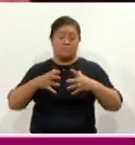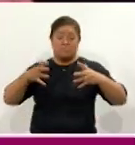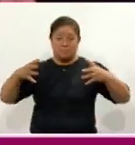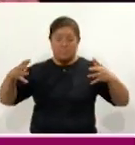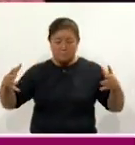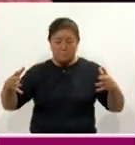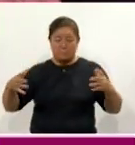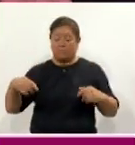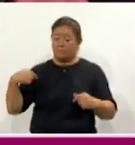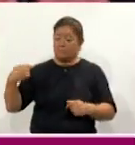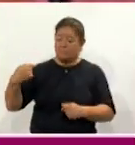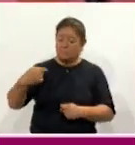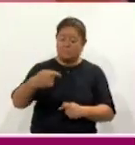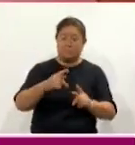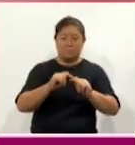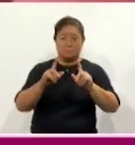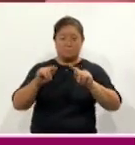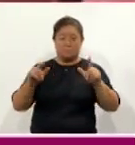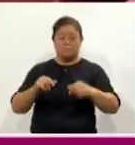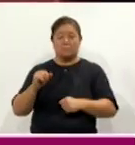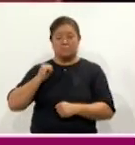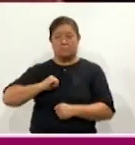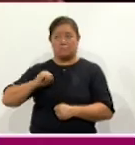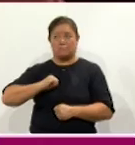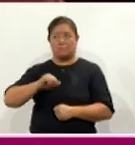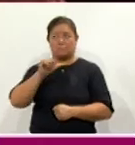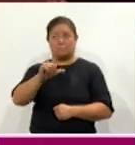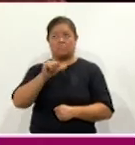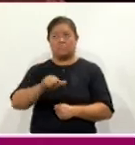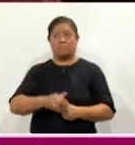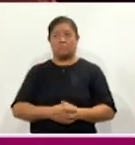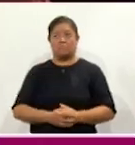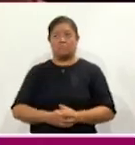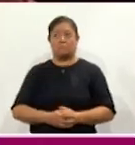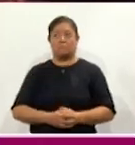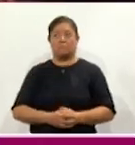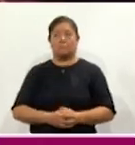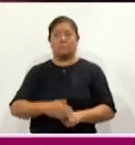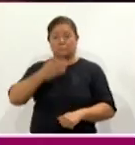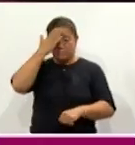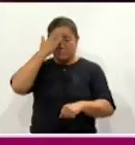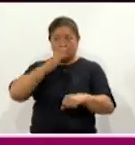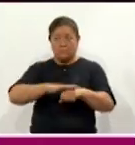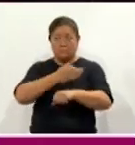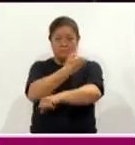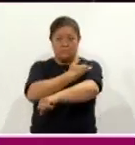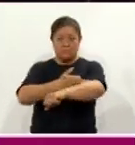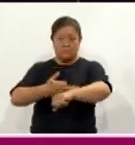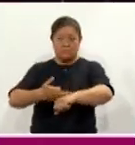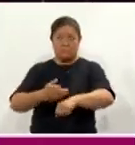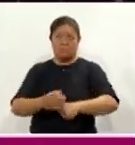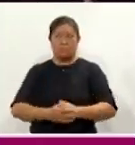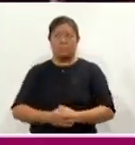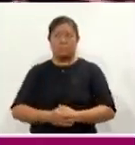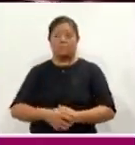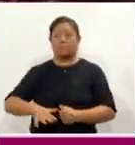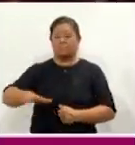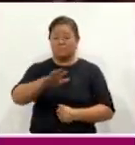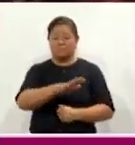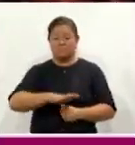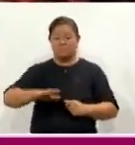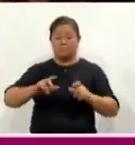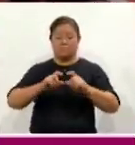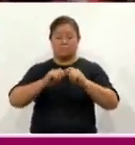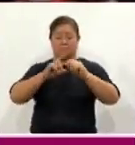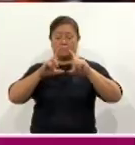Tlaxcalteca del siglo XVI, que conmemoran las familias que colonizaron al norte